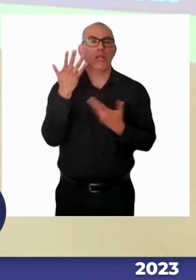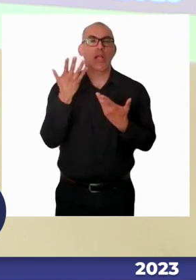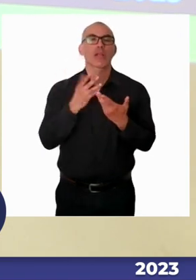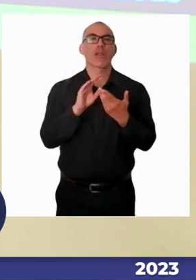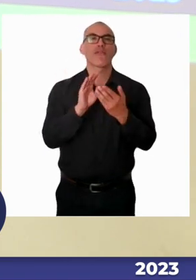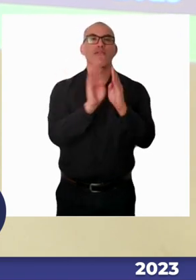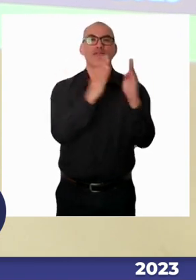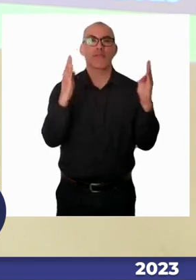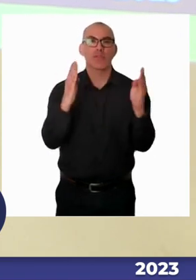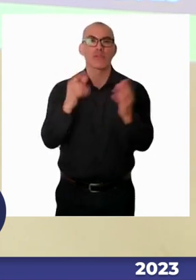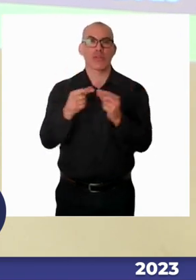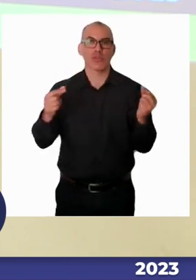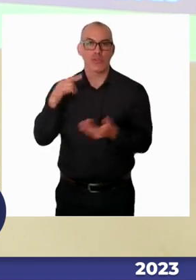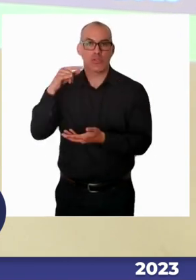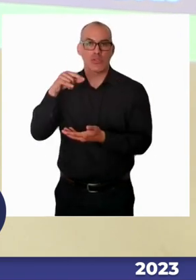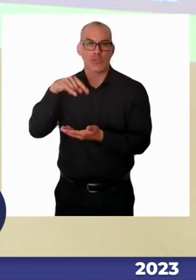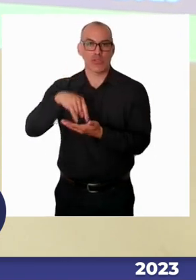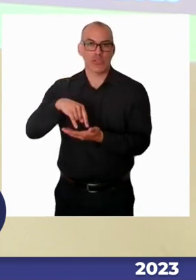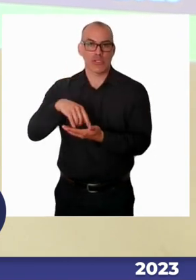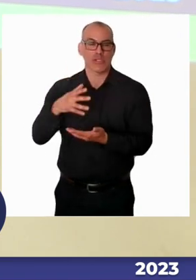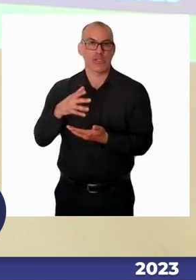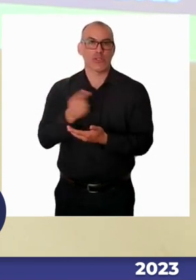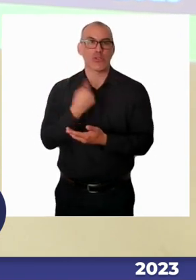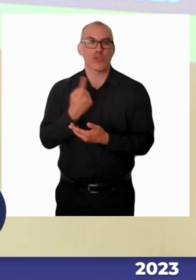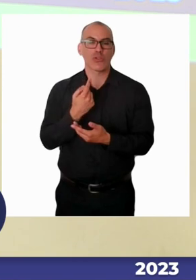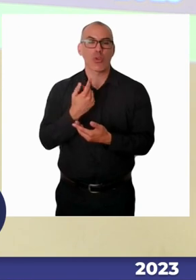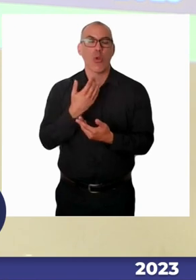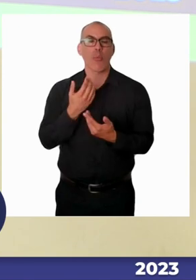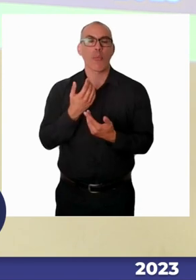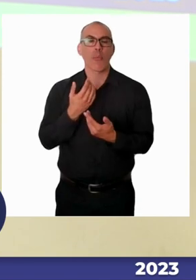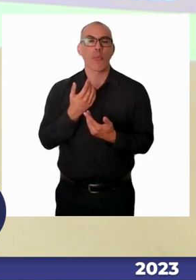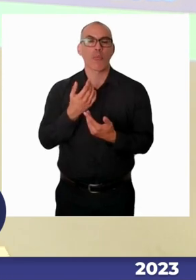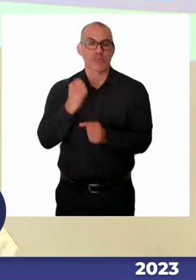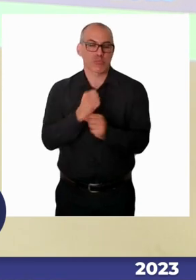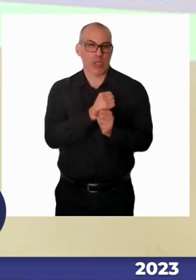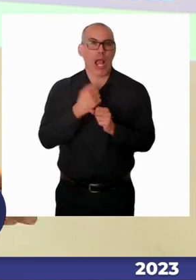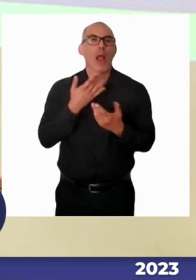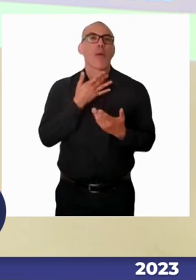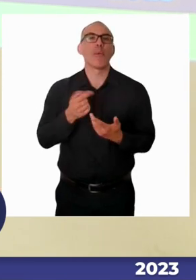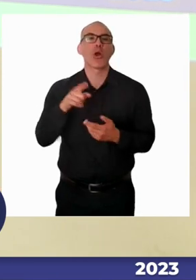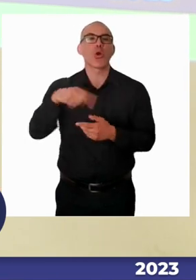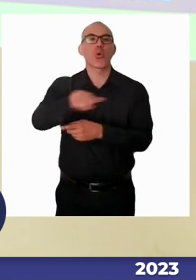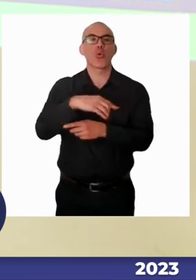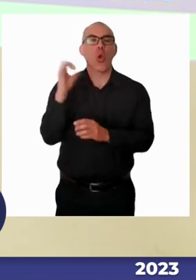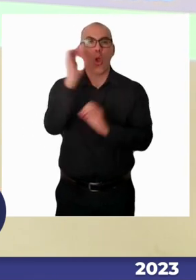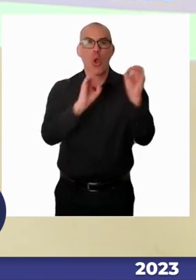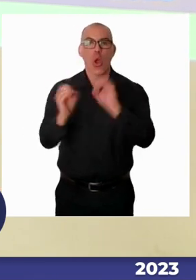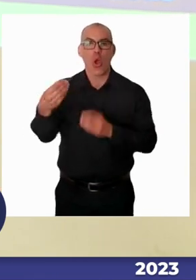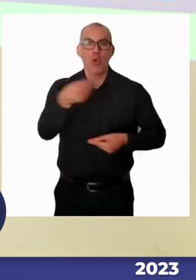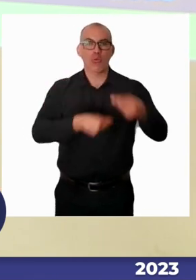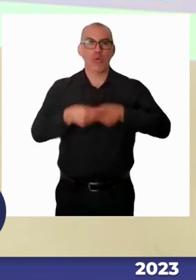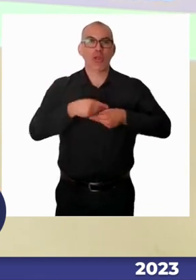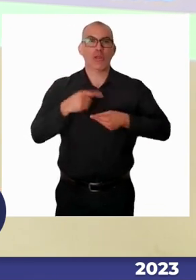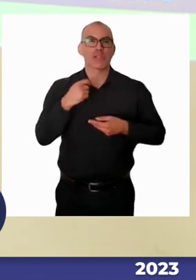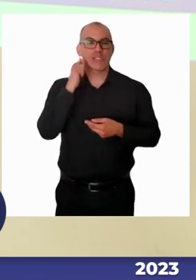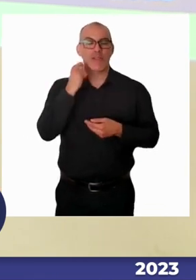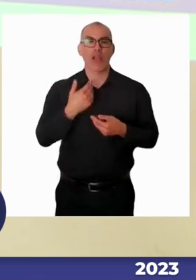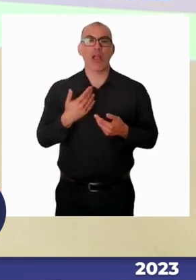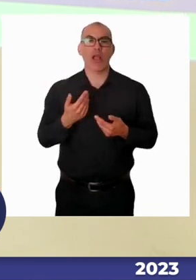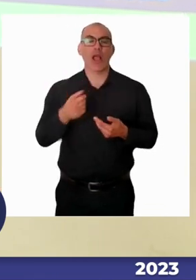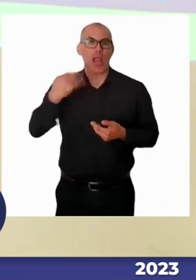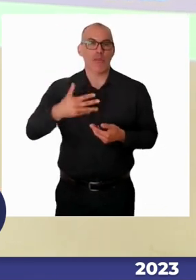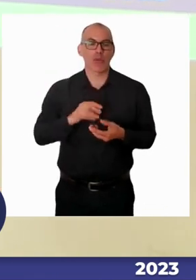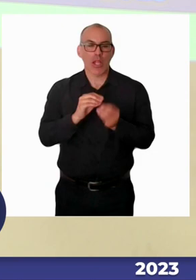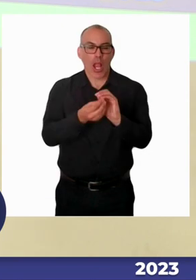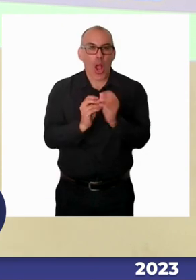Las ideas de usted, las opiniones de usted, la oficina de usted, que no queden allí, ¿no es cierto?, sean parte de los ingredientes para este trabajo que tenemos que